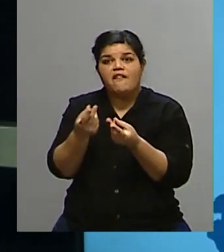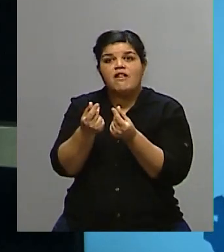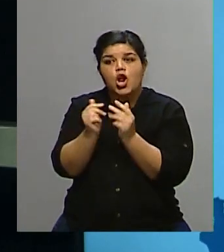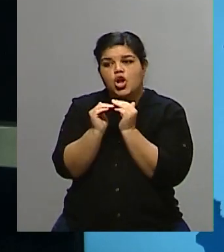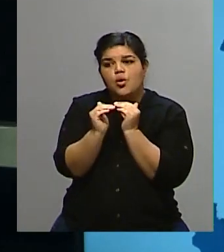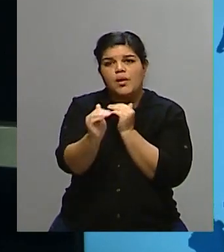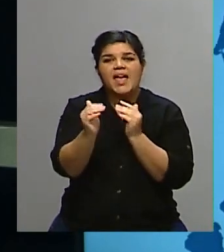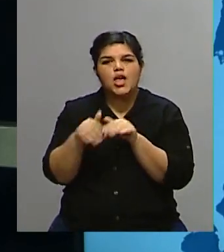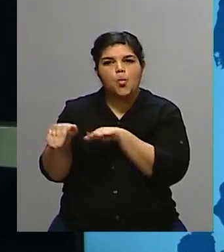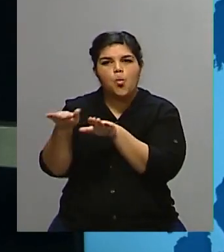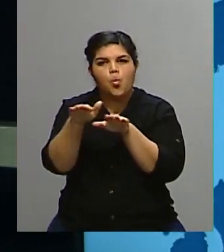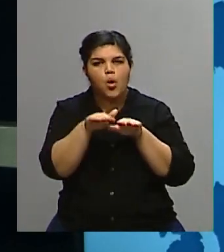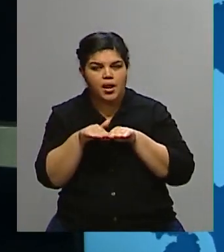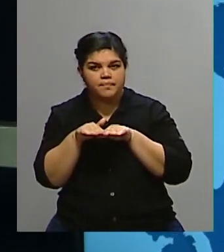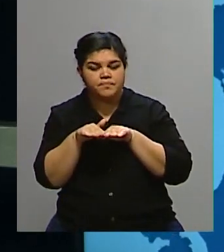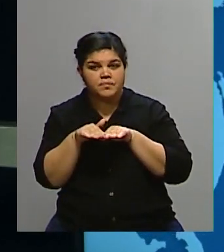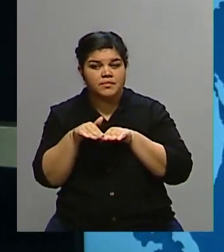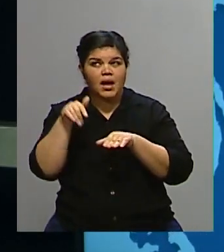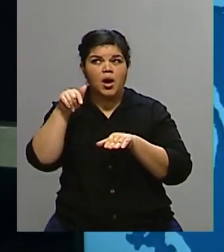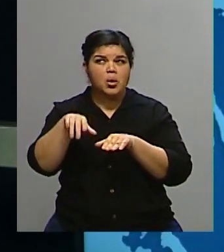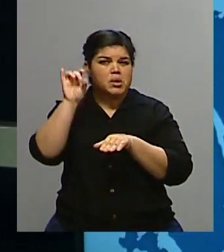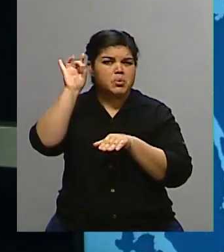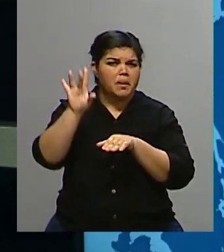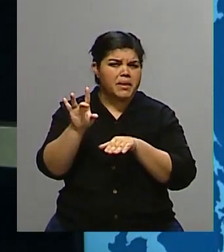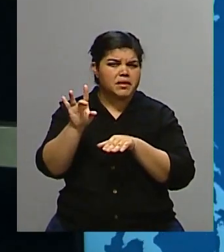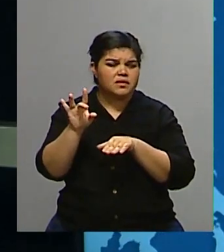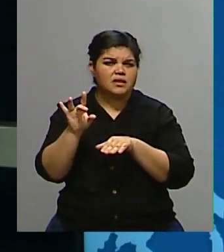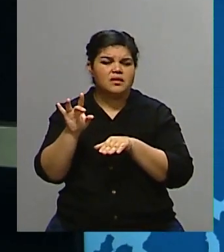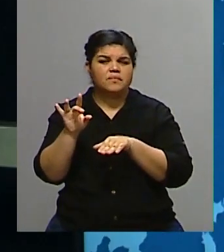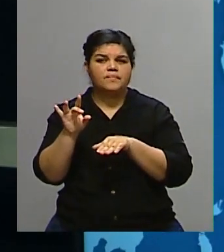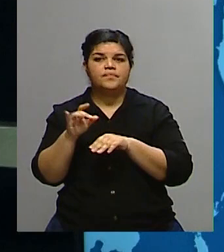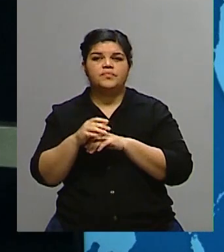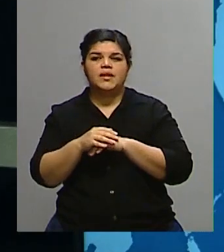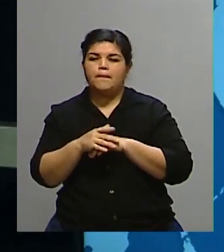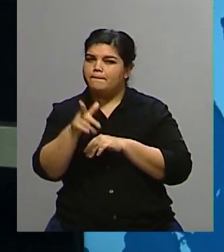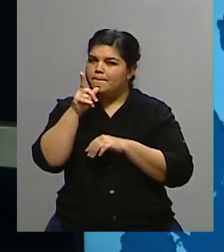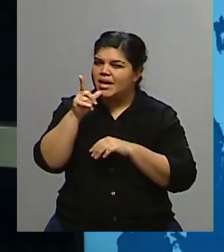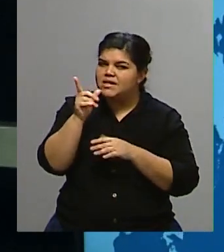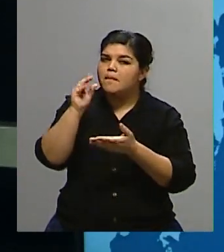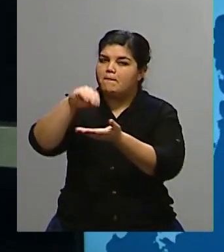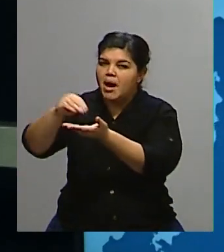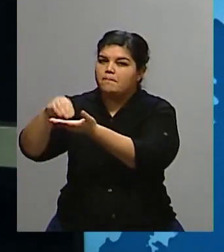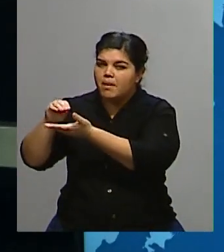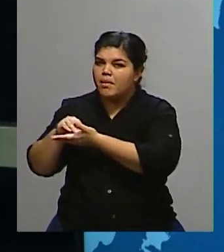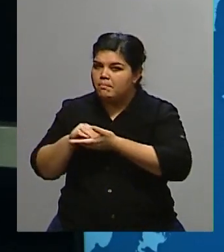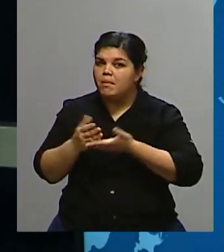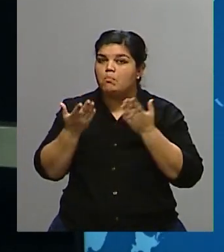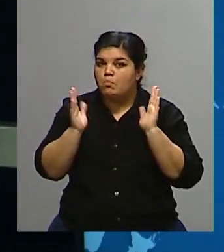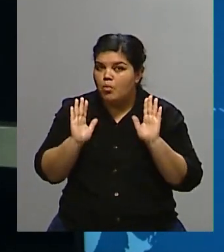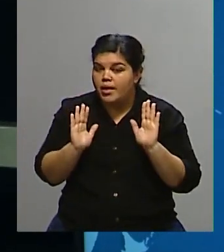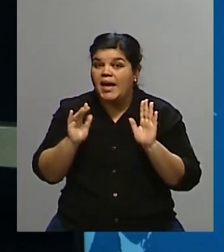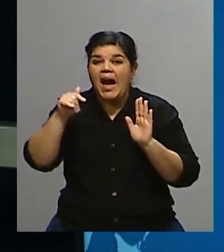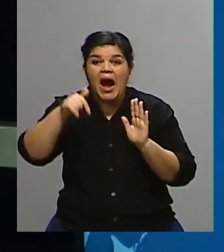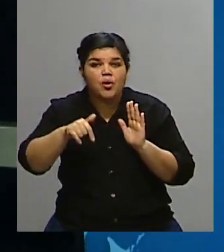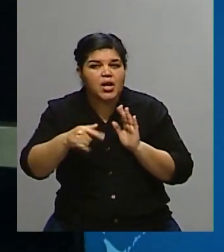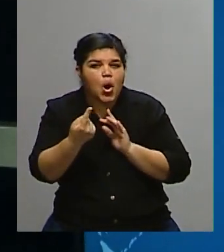Solamente hay un antecedente. Hasta ahora se entiende que puede llegar a sumar más países esta propuesta. El único que hasta